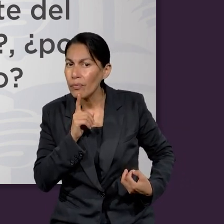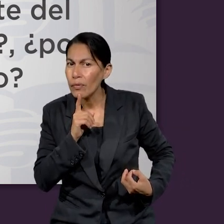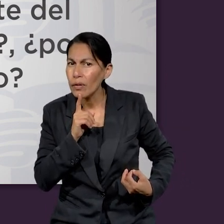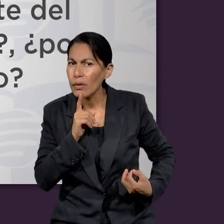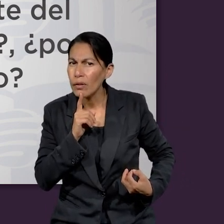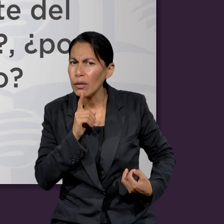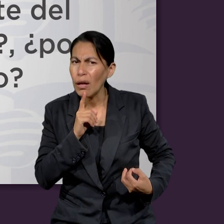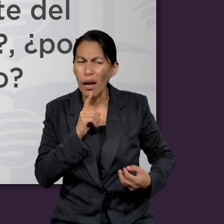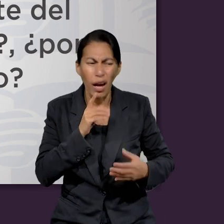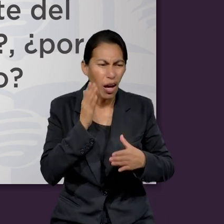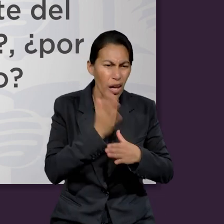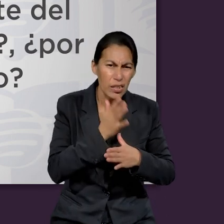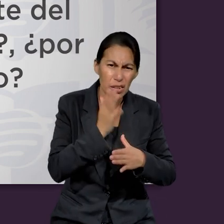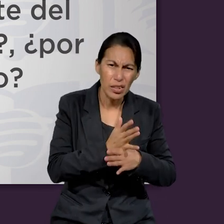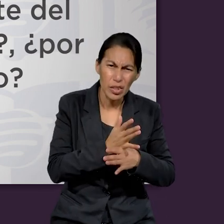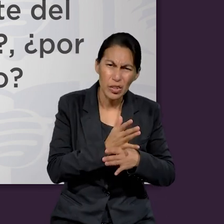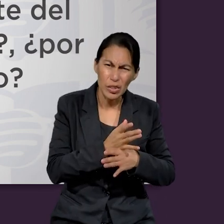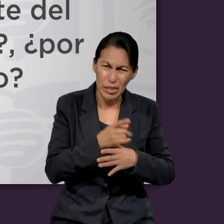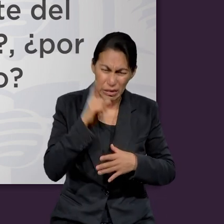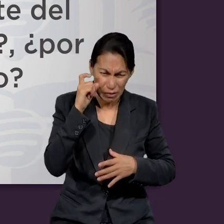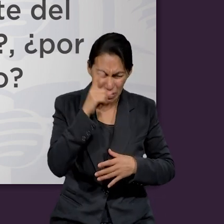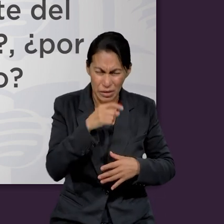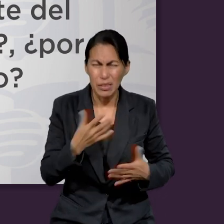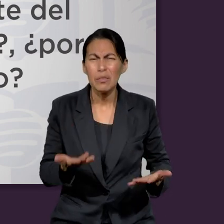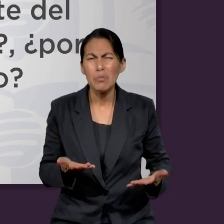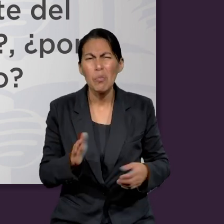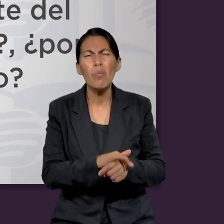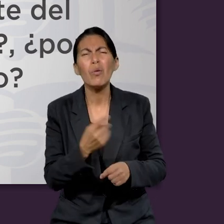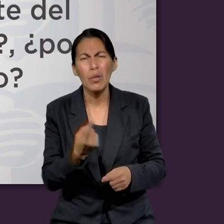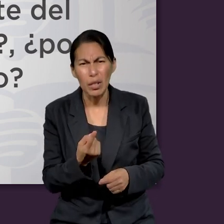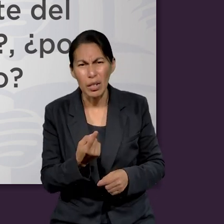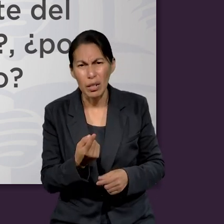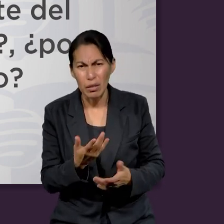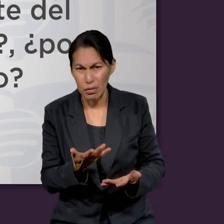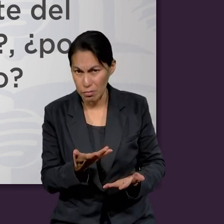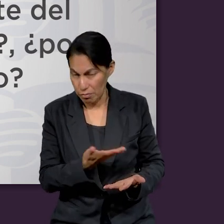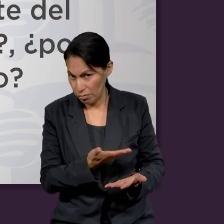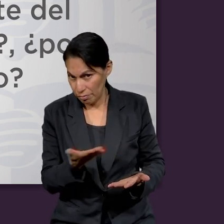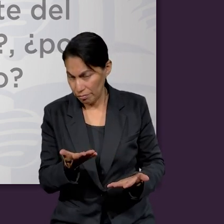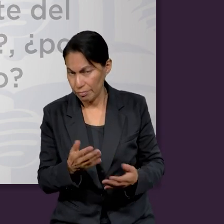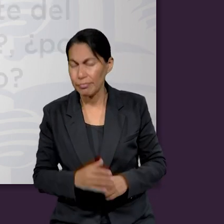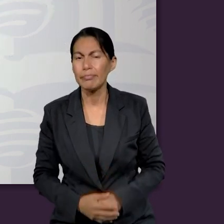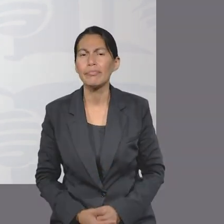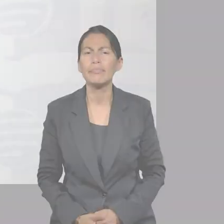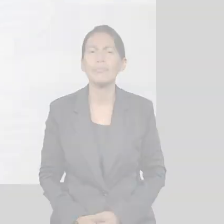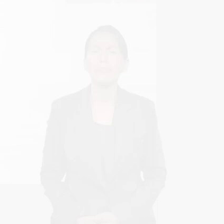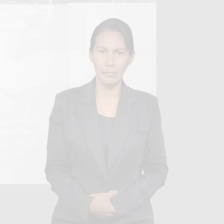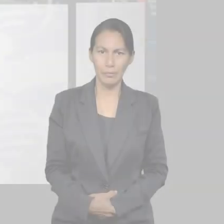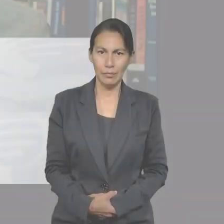un castigo tan duro se les dio a estos personajes, pastor Mora?